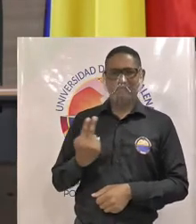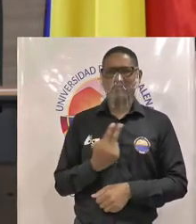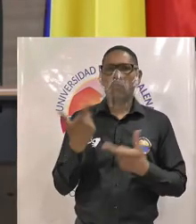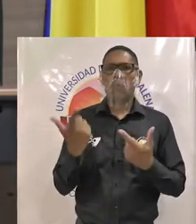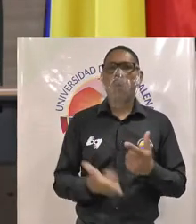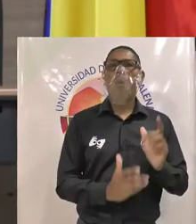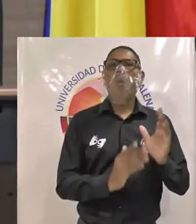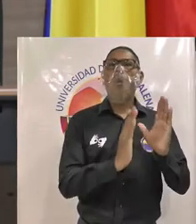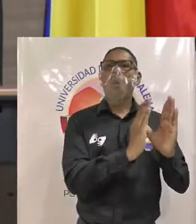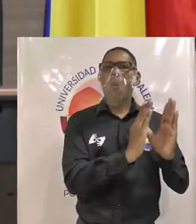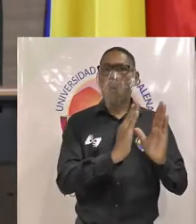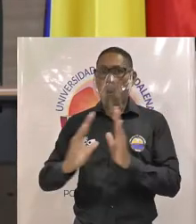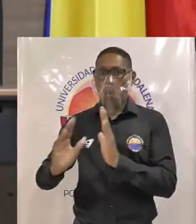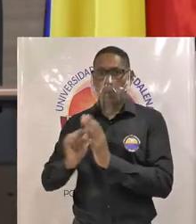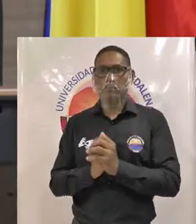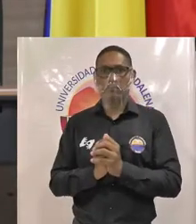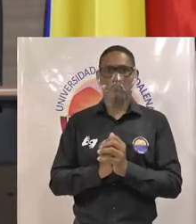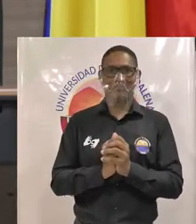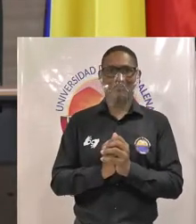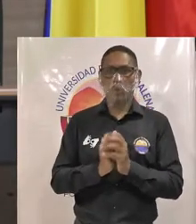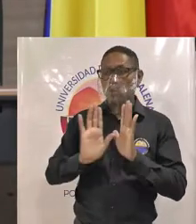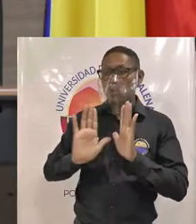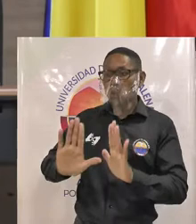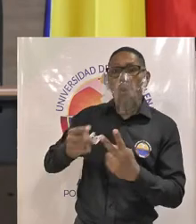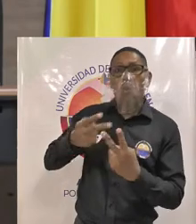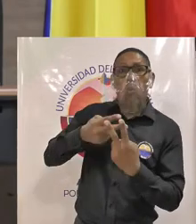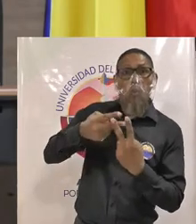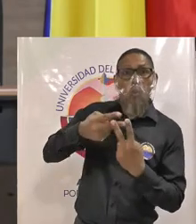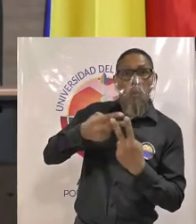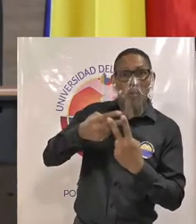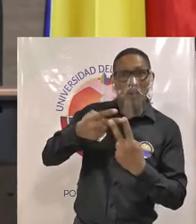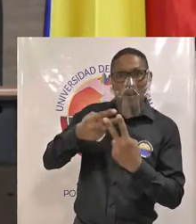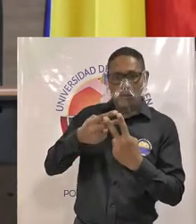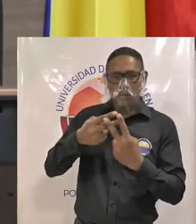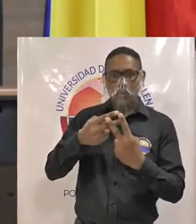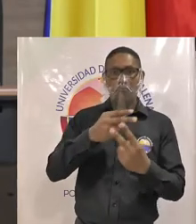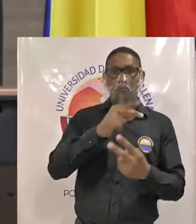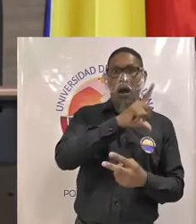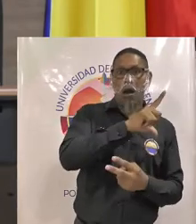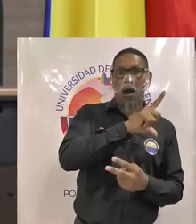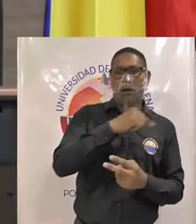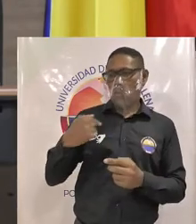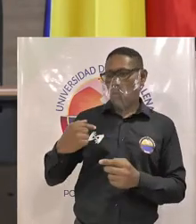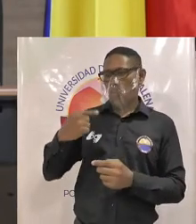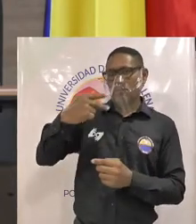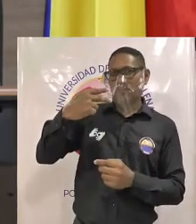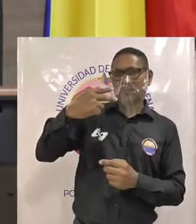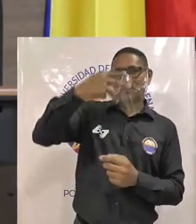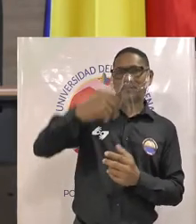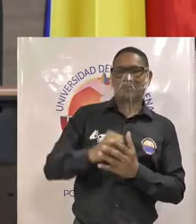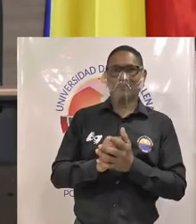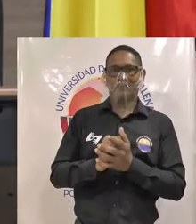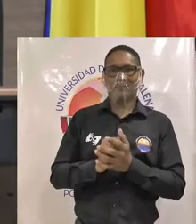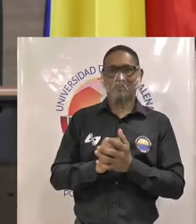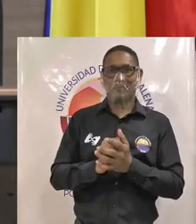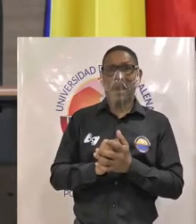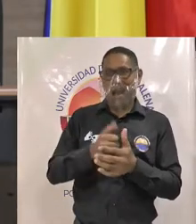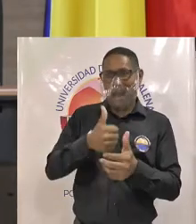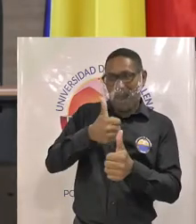numérico de identificación electoral de forma ascendente cada fórmula de candidatos